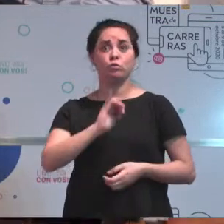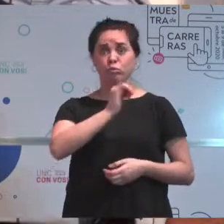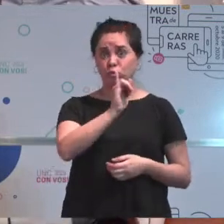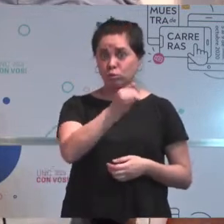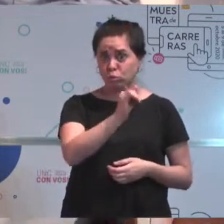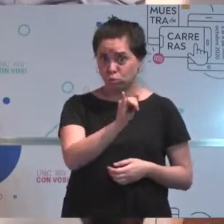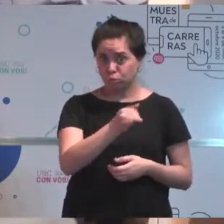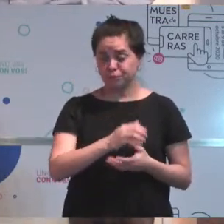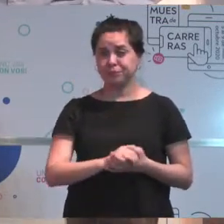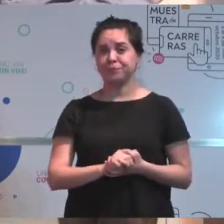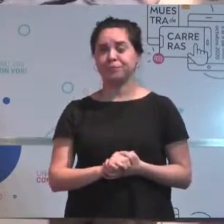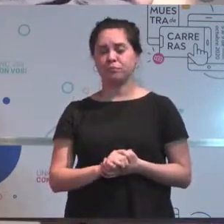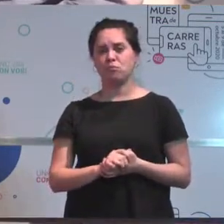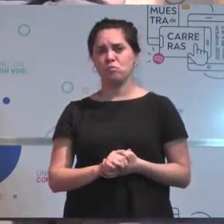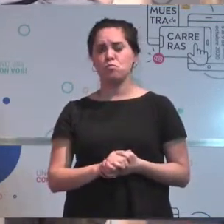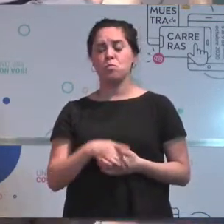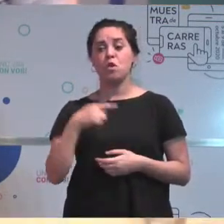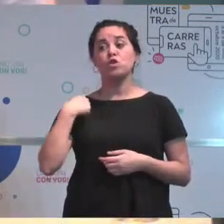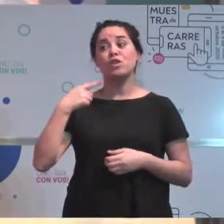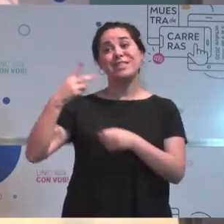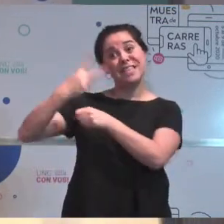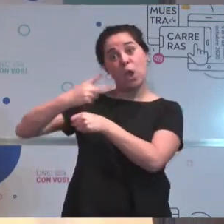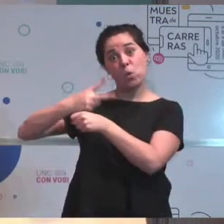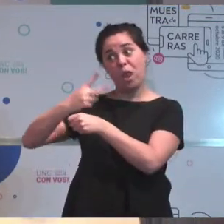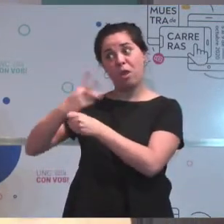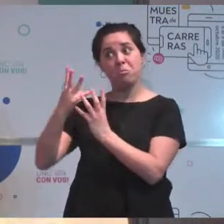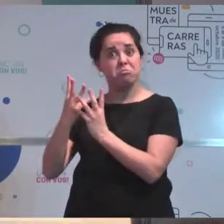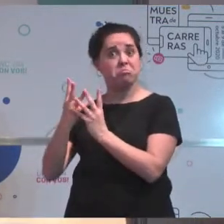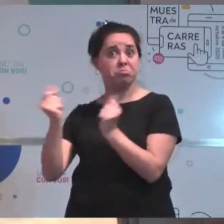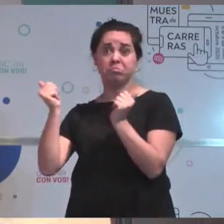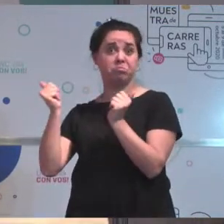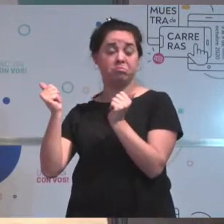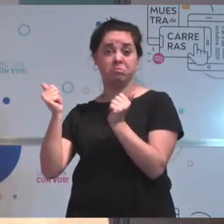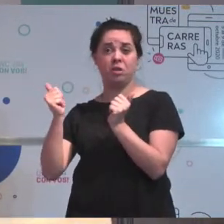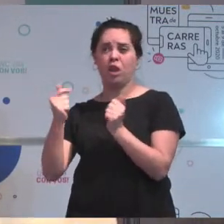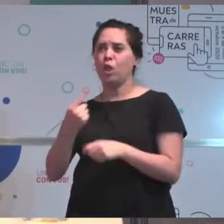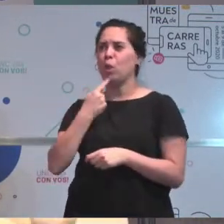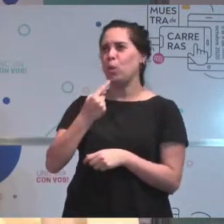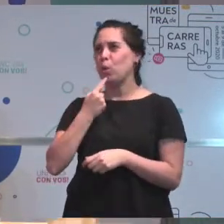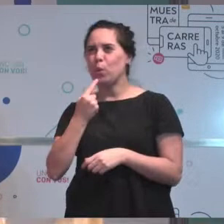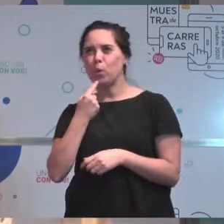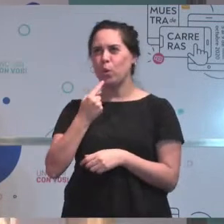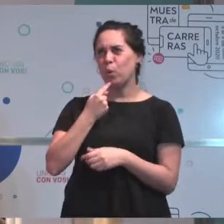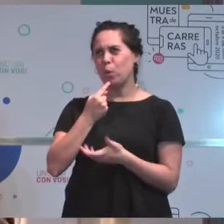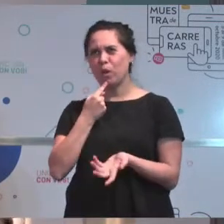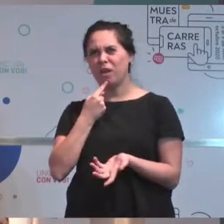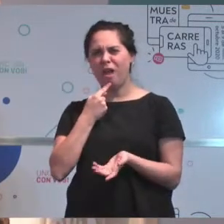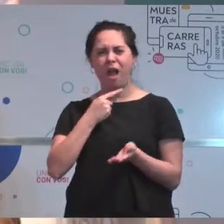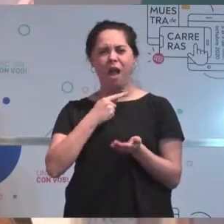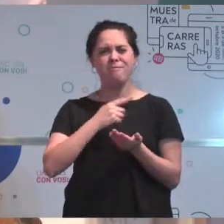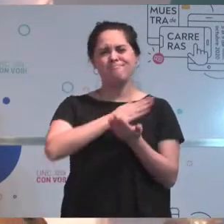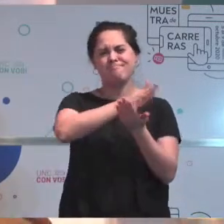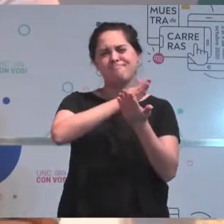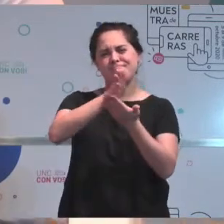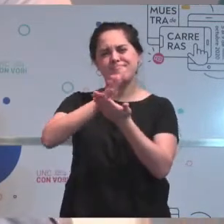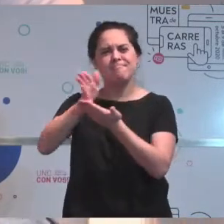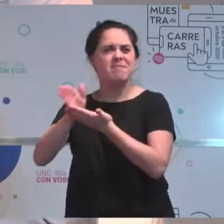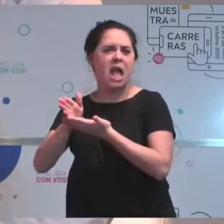cuando yo estaba terminando el secundario, dudaba entre diferentes carreras para poder estudiar.